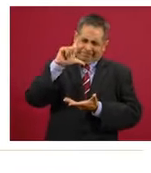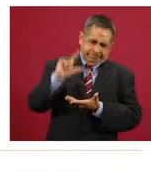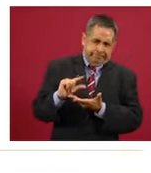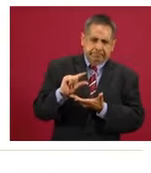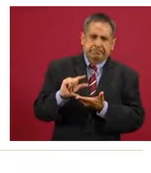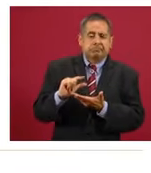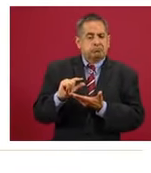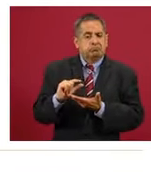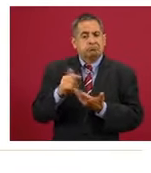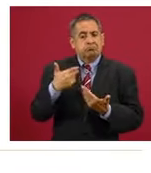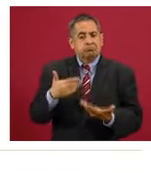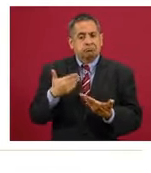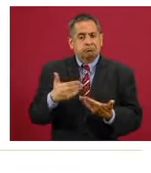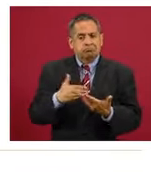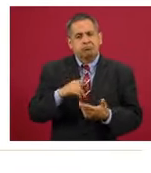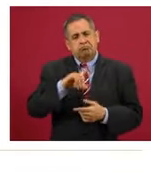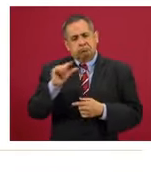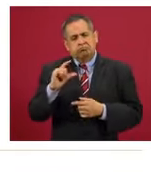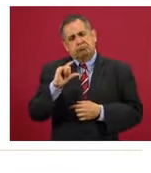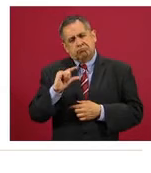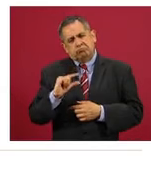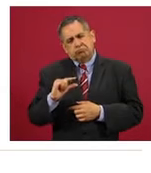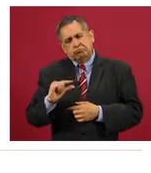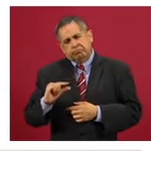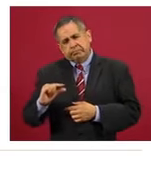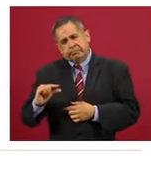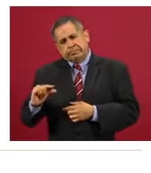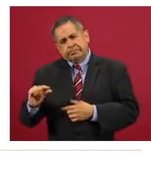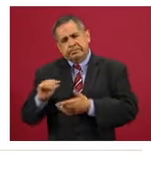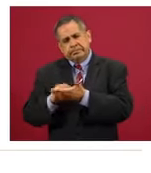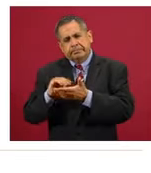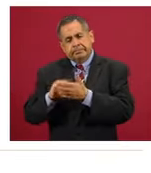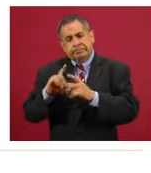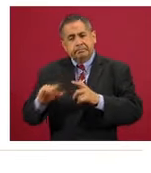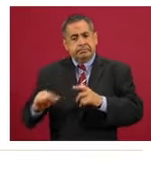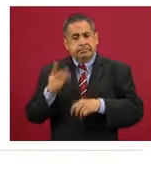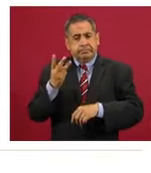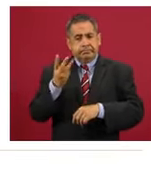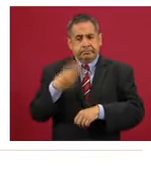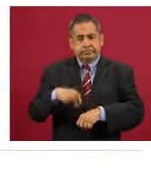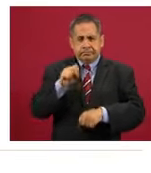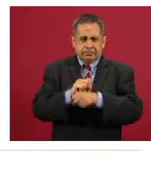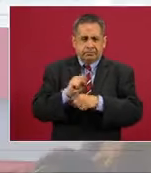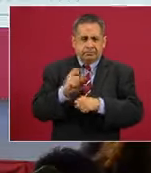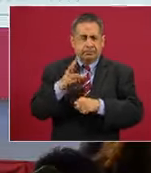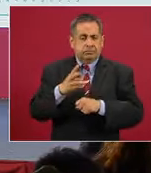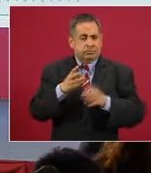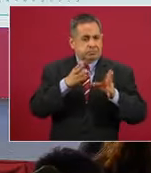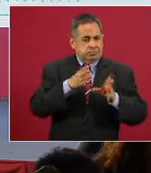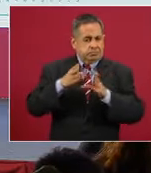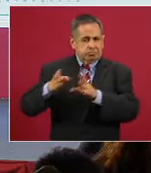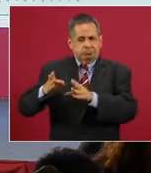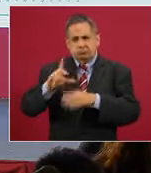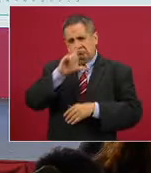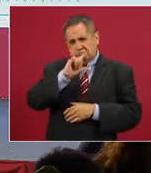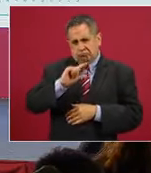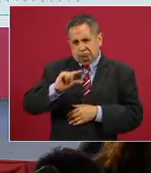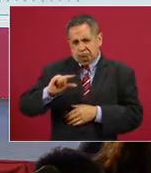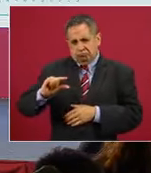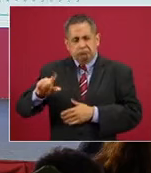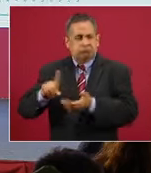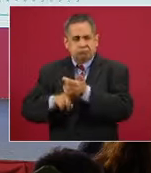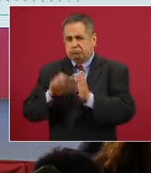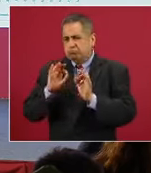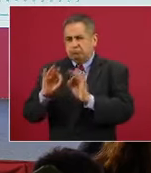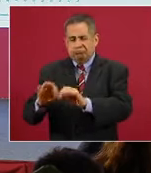importante, después otra velocidad de reducción, pero una tendencia muy clara, lleva ya tres semanas o tres periodos en donde ha estado en semáforo